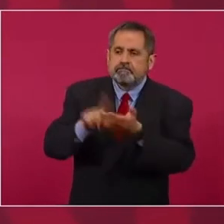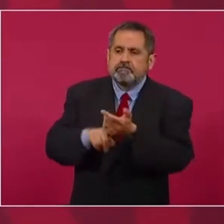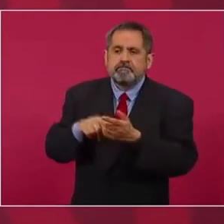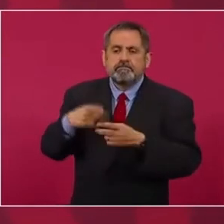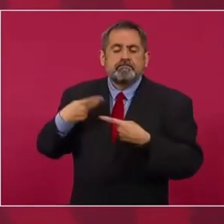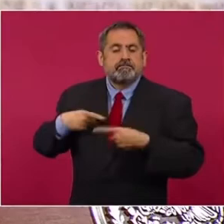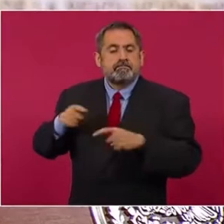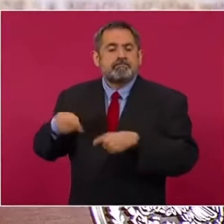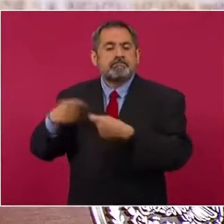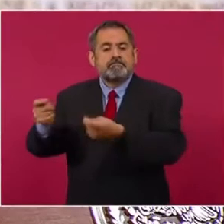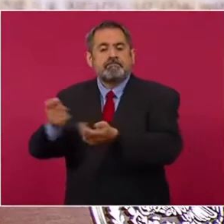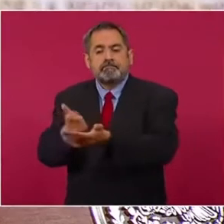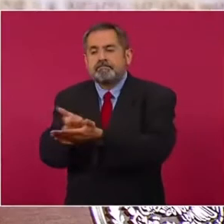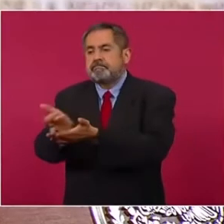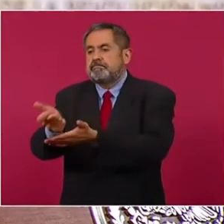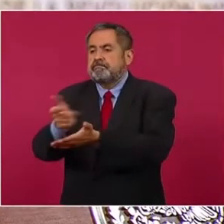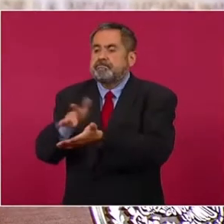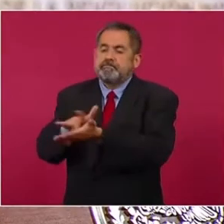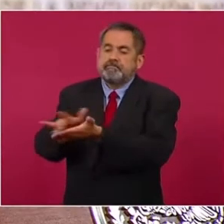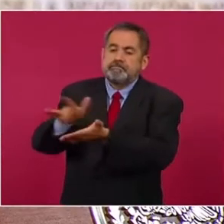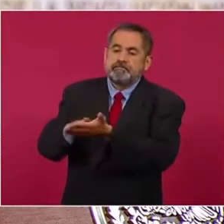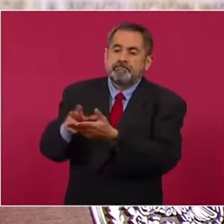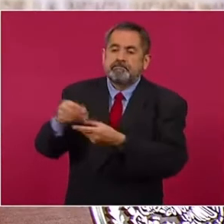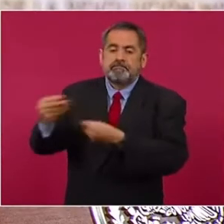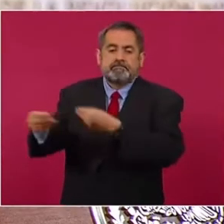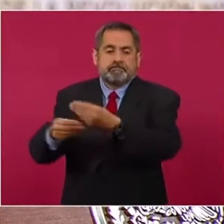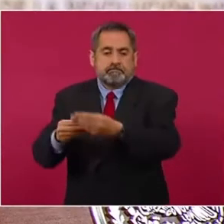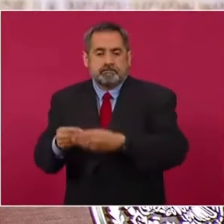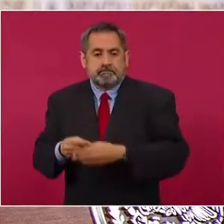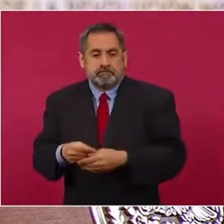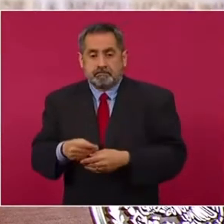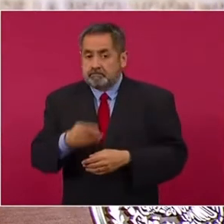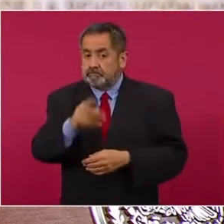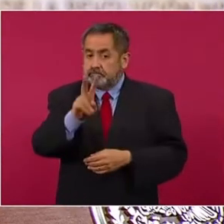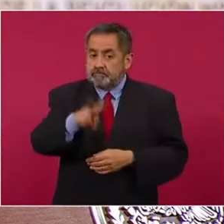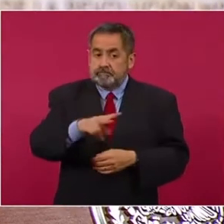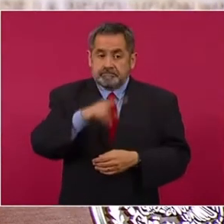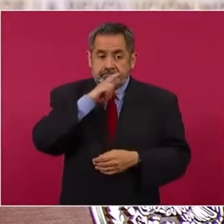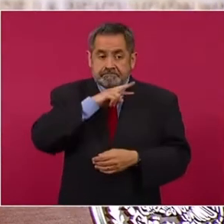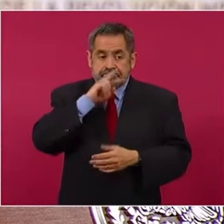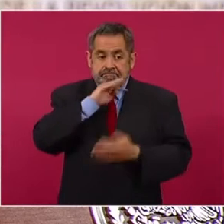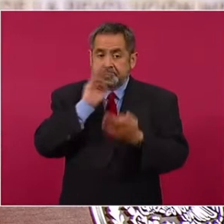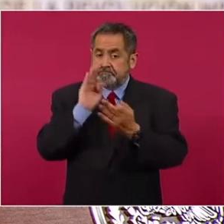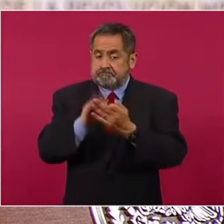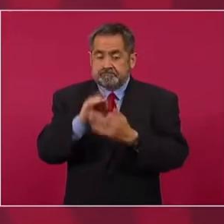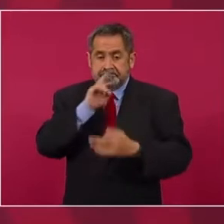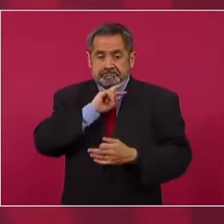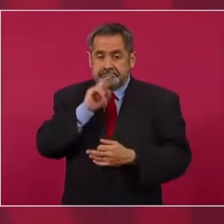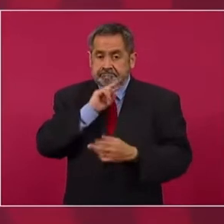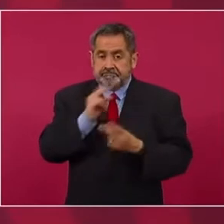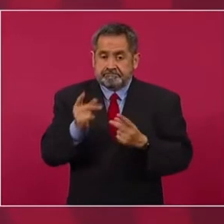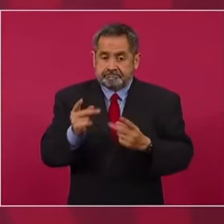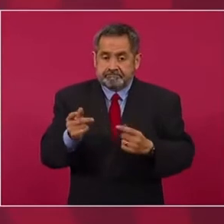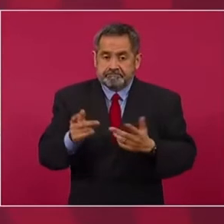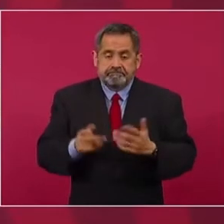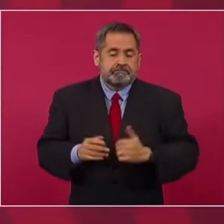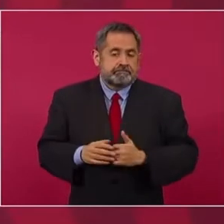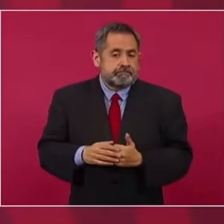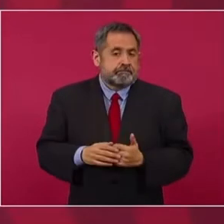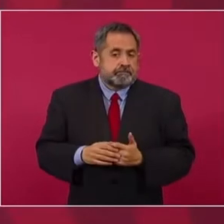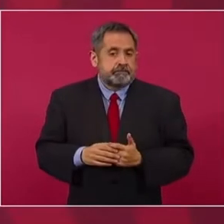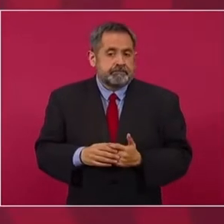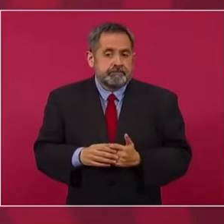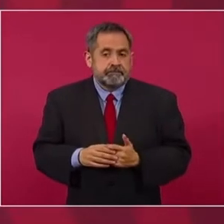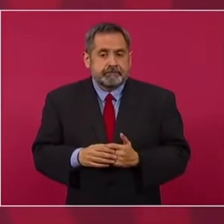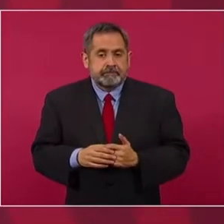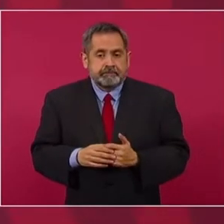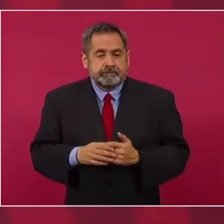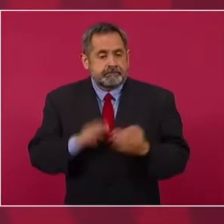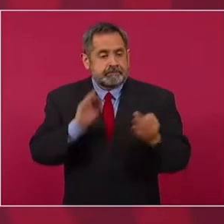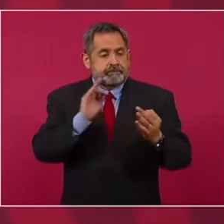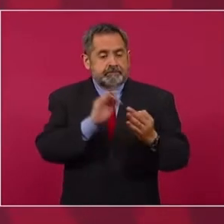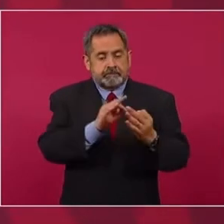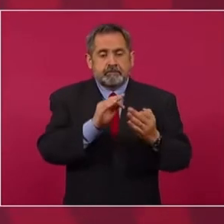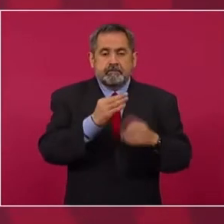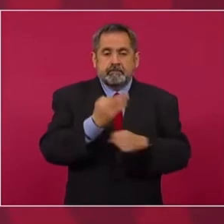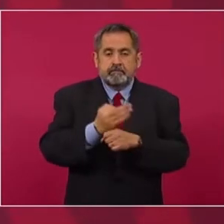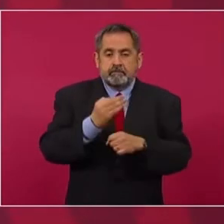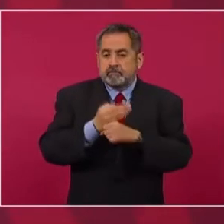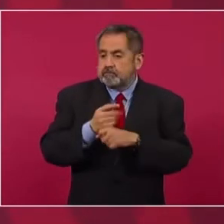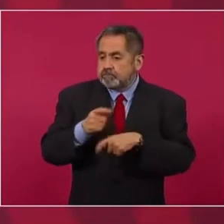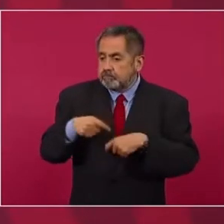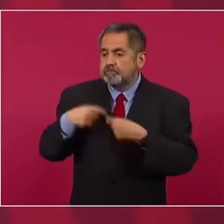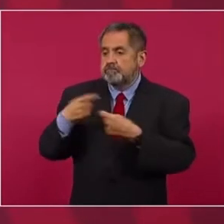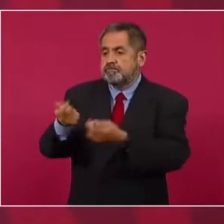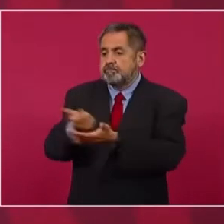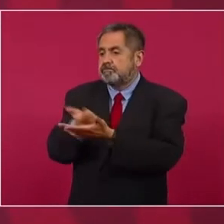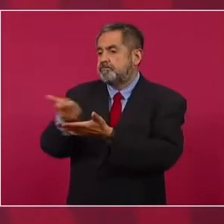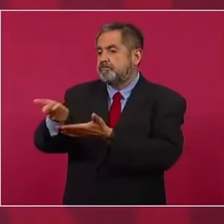y ya hay que hacerlo pronto, aunque ya se está entregando el